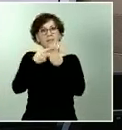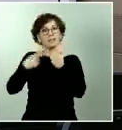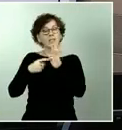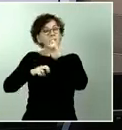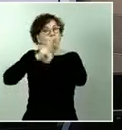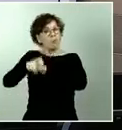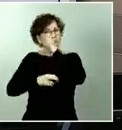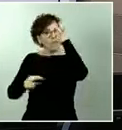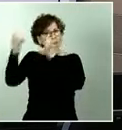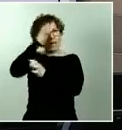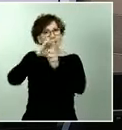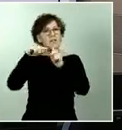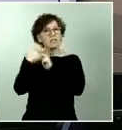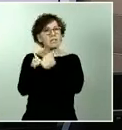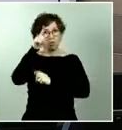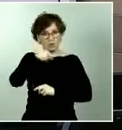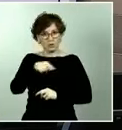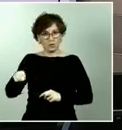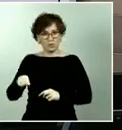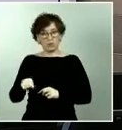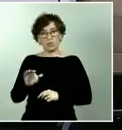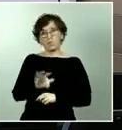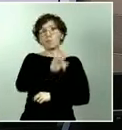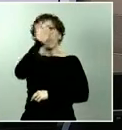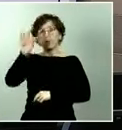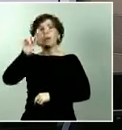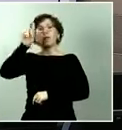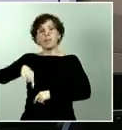fronteras durante la desescalada. Muchas gracias.